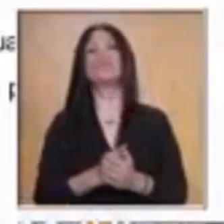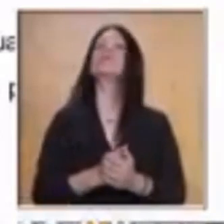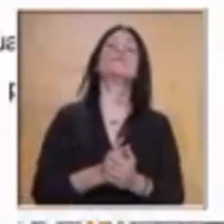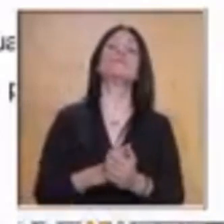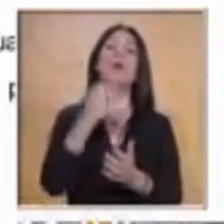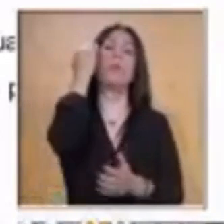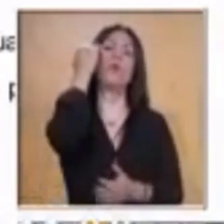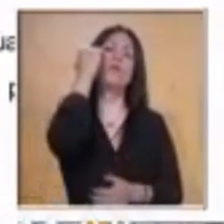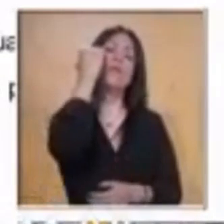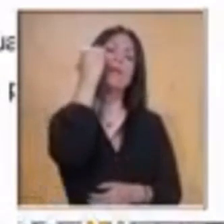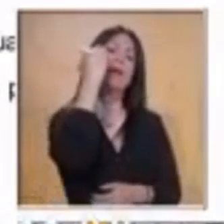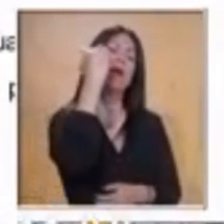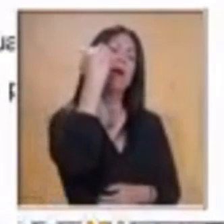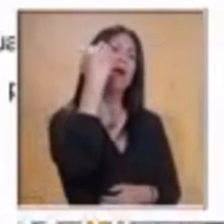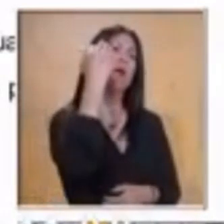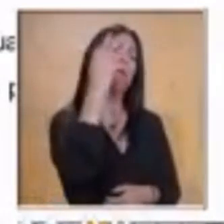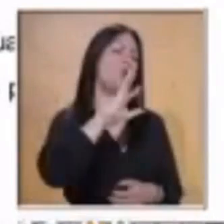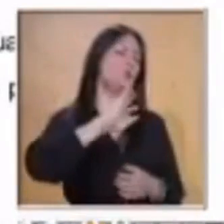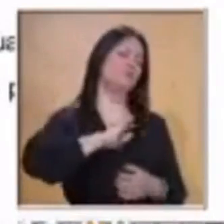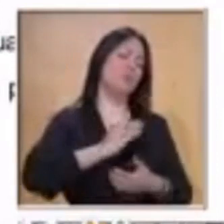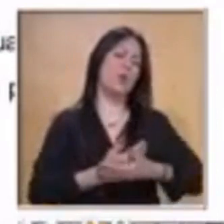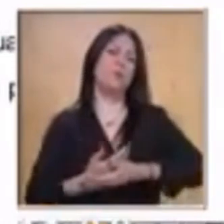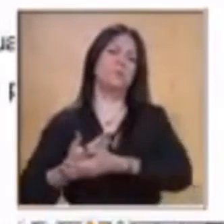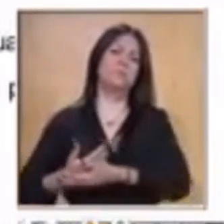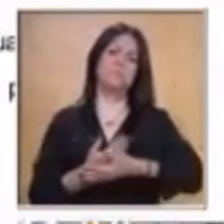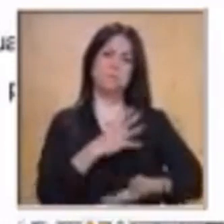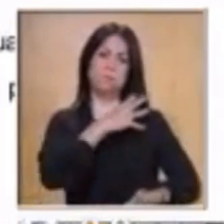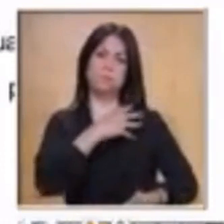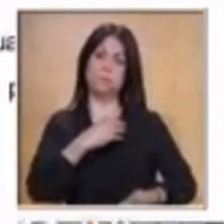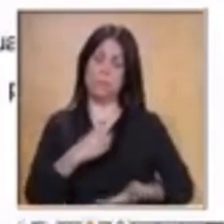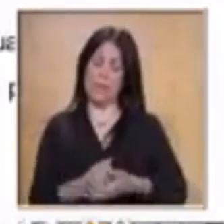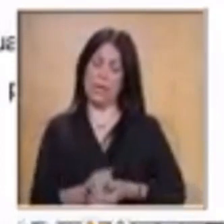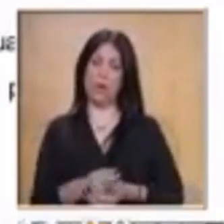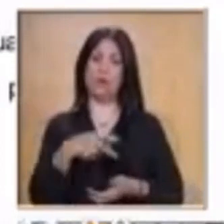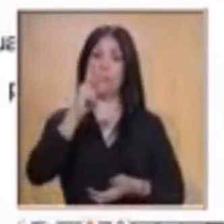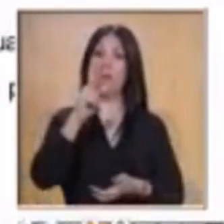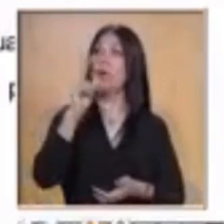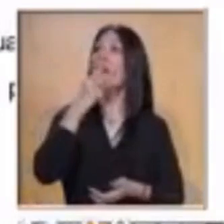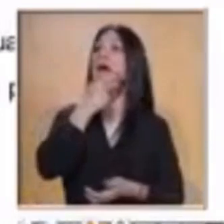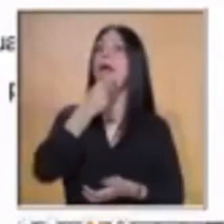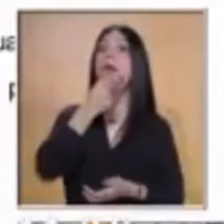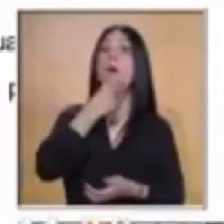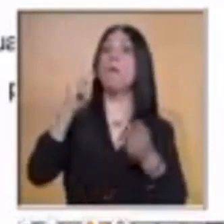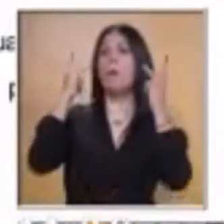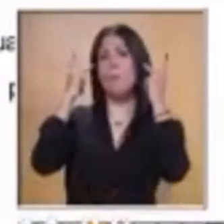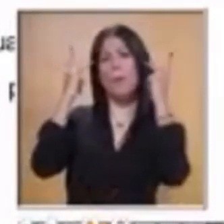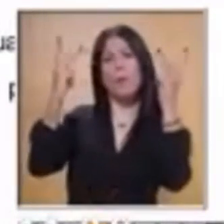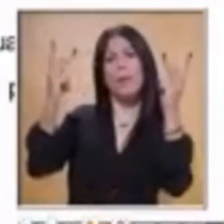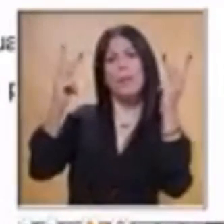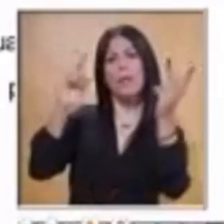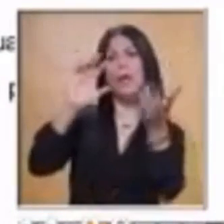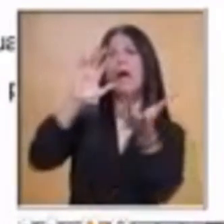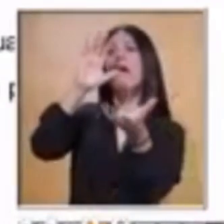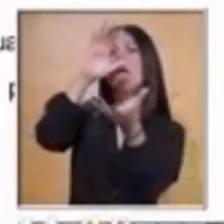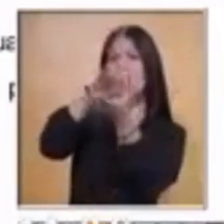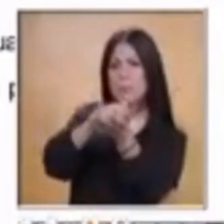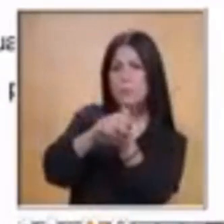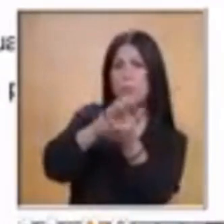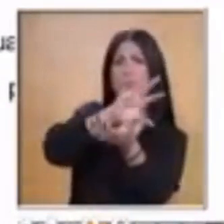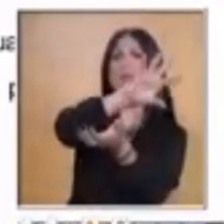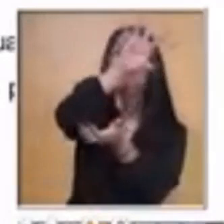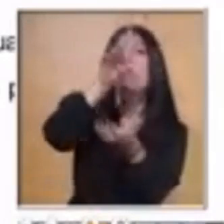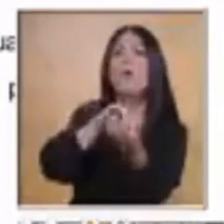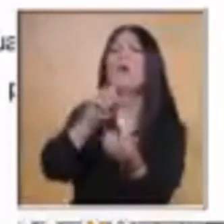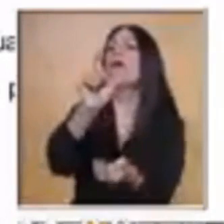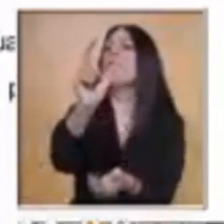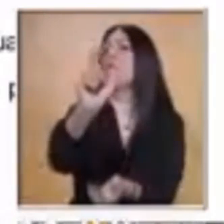cada vez se sentía más desesperada. Pues la boda prometida no llegaba y la gente la veía mal